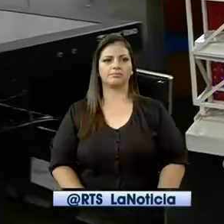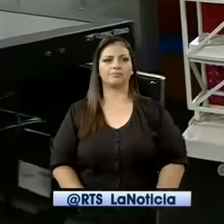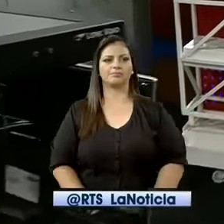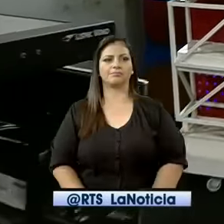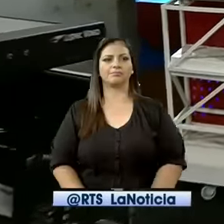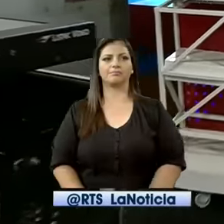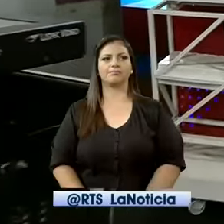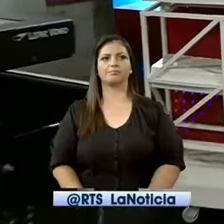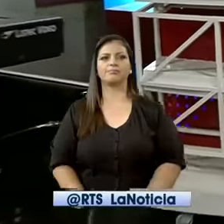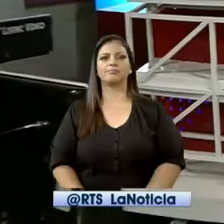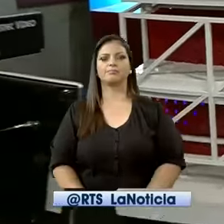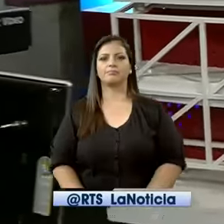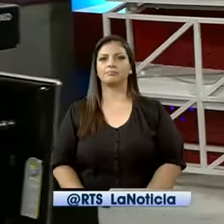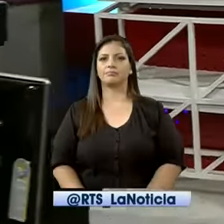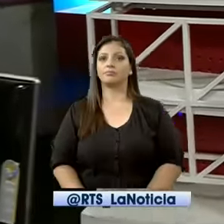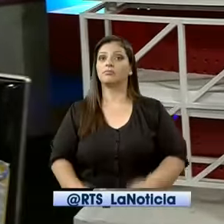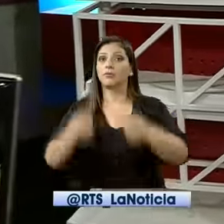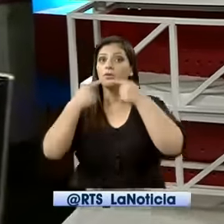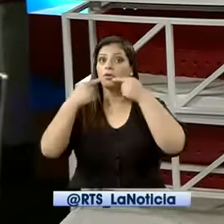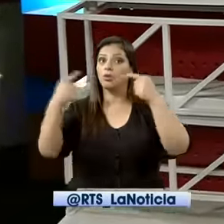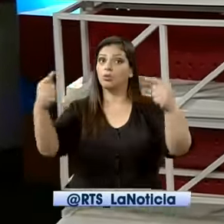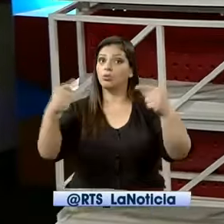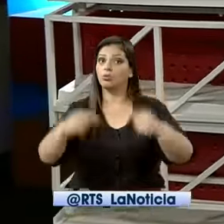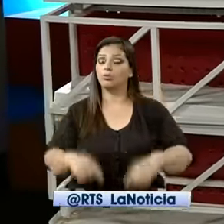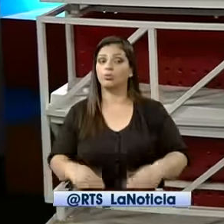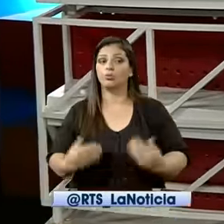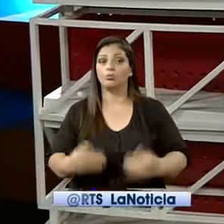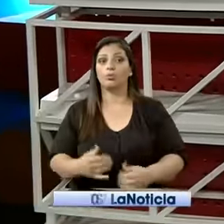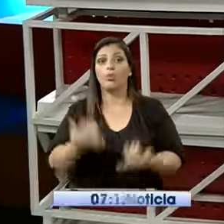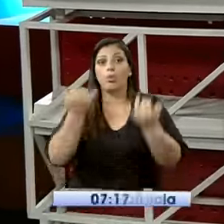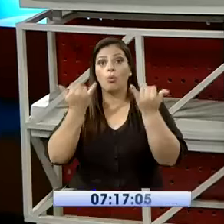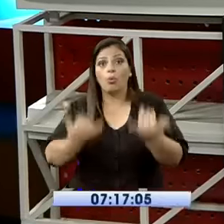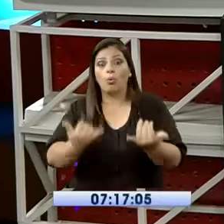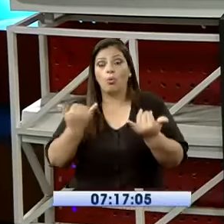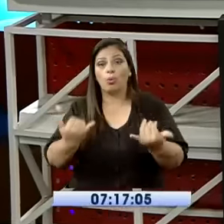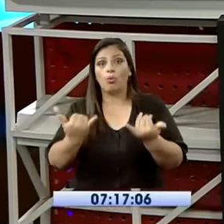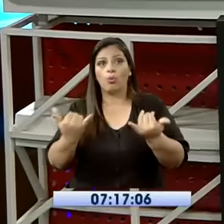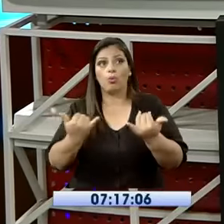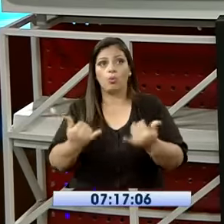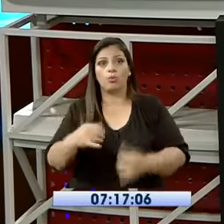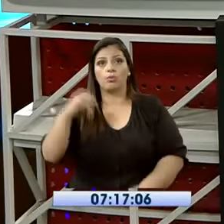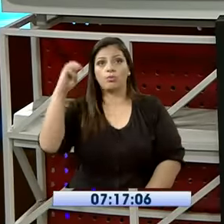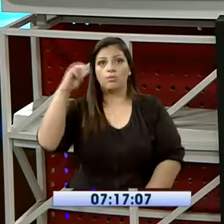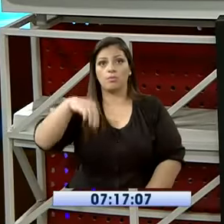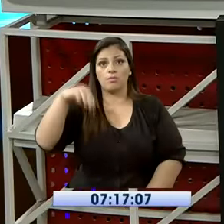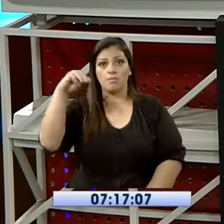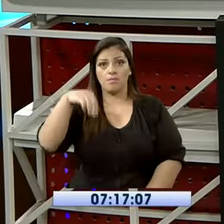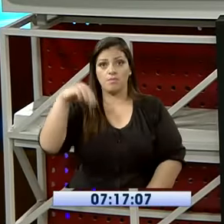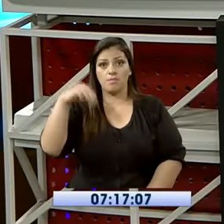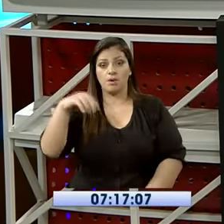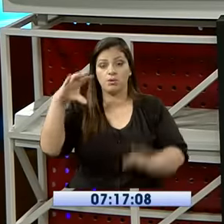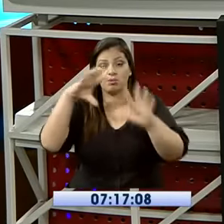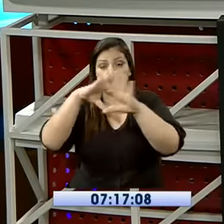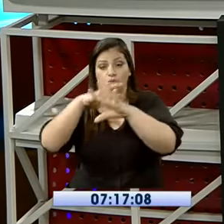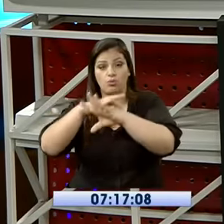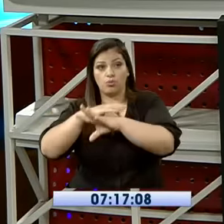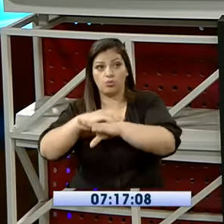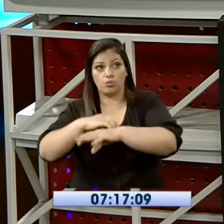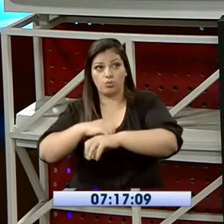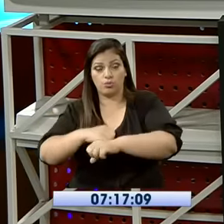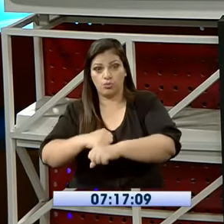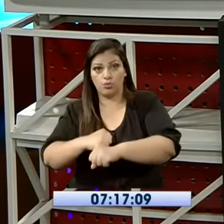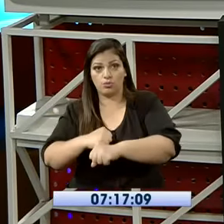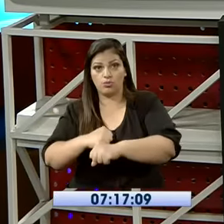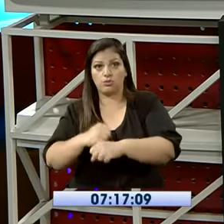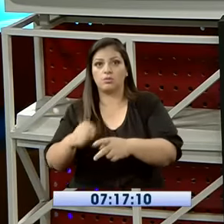Bueno, esto se refiere a un corte de agua que va a... Exactamente. Detalles de los sectores que van a ser afectados. Los que viven por ese sector parece desde ahorita, porque no dijeron cuándo